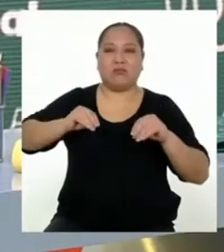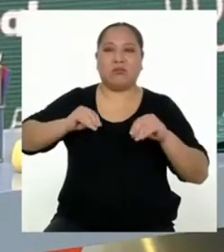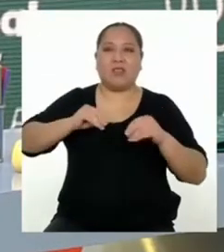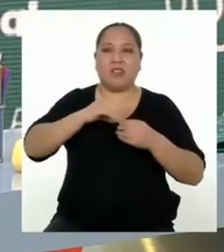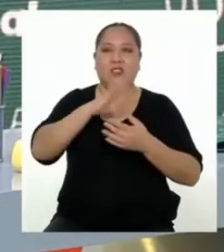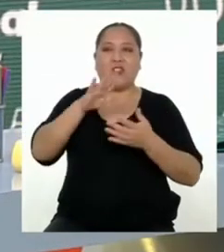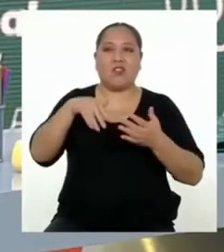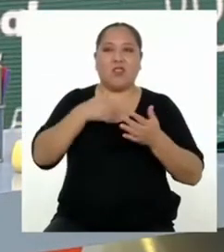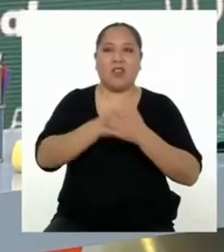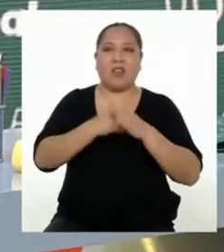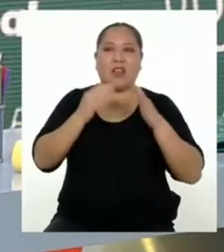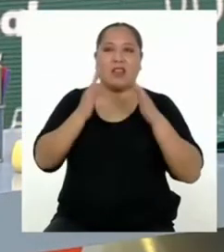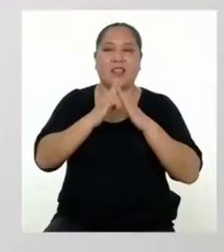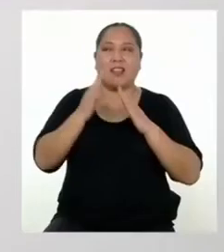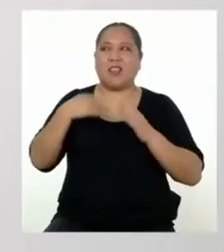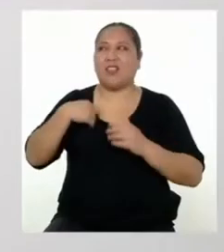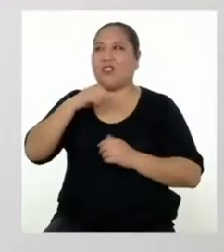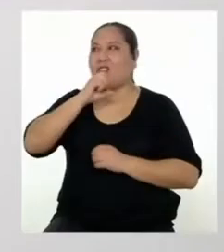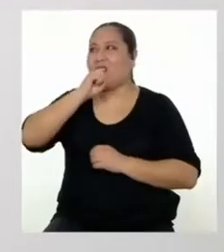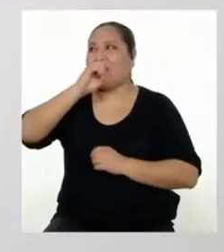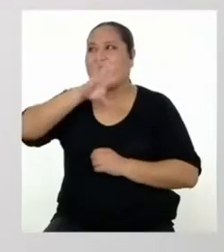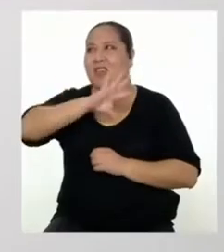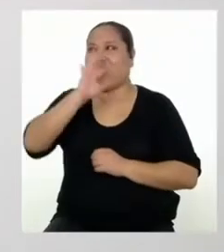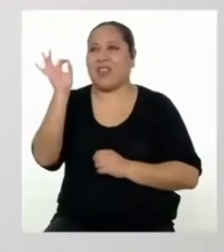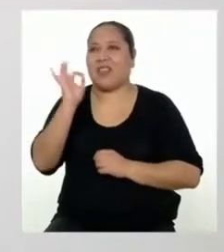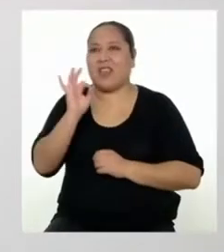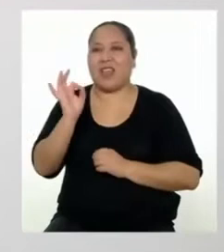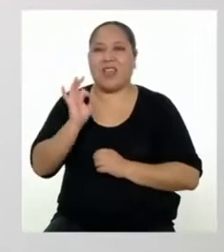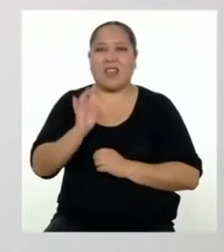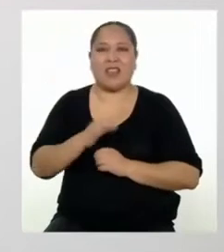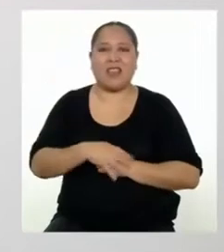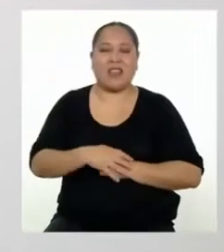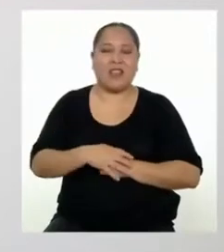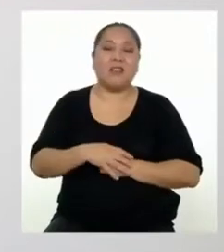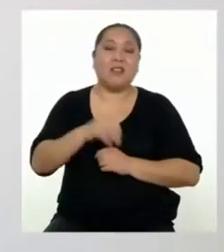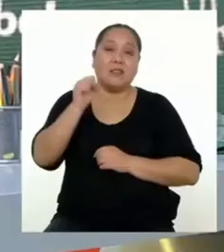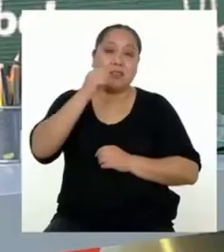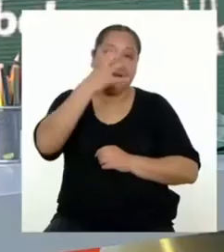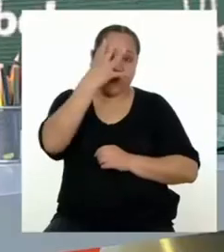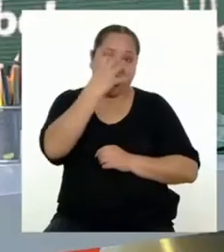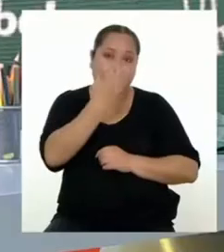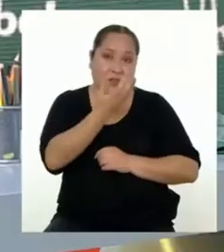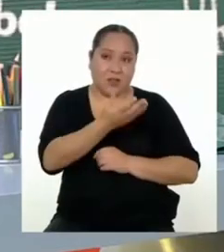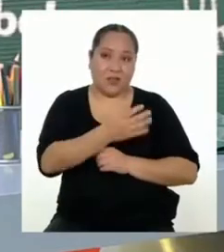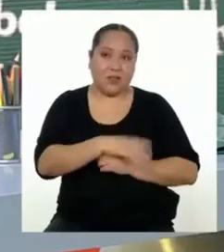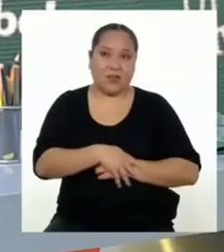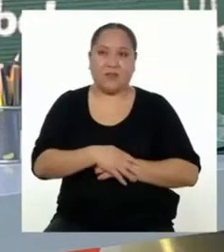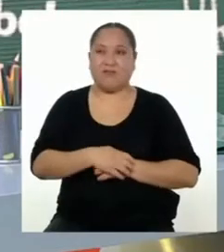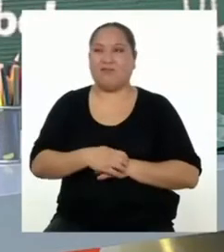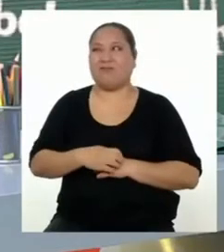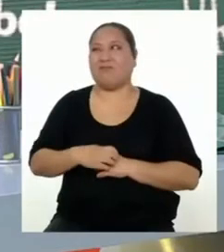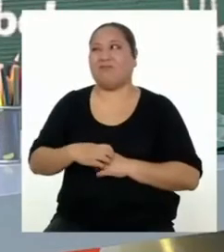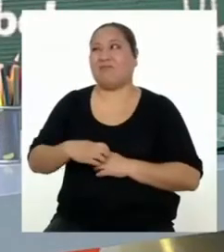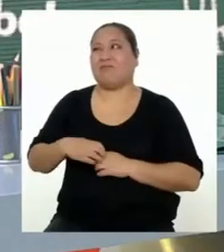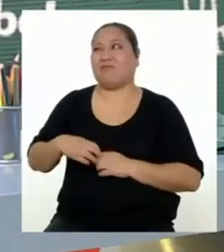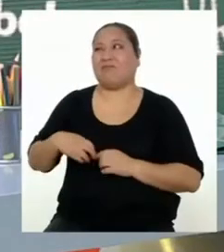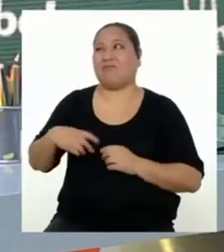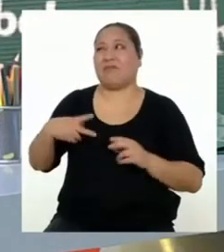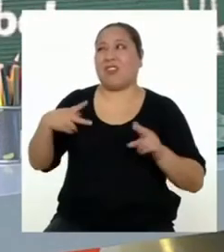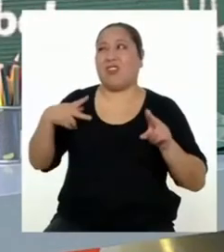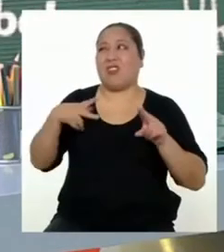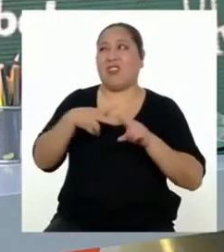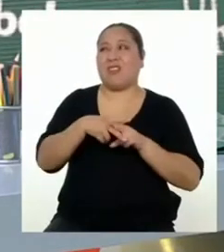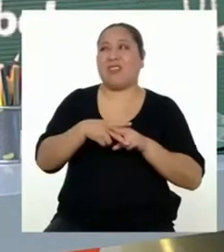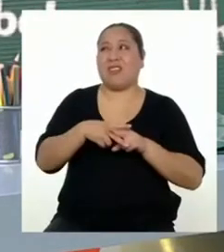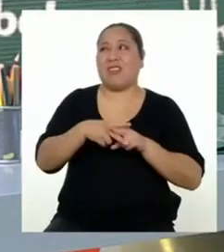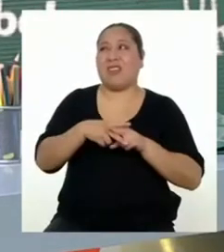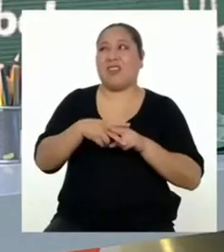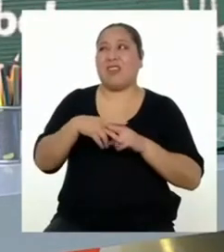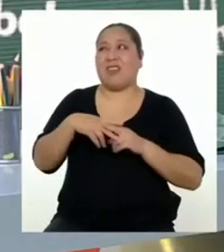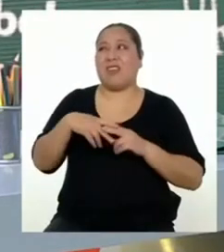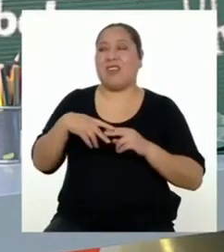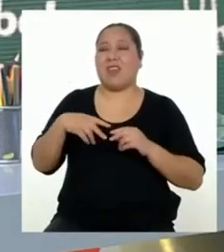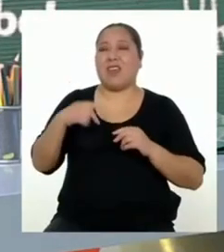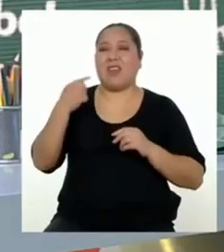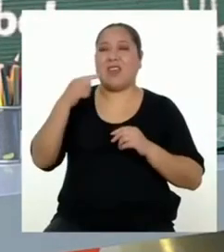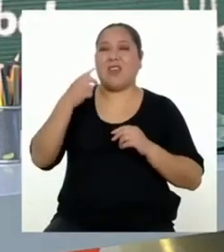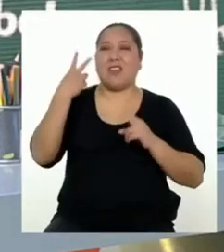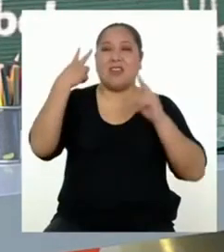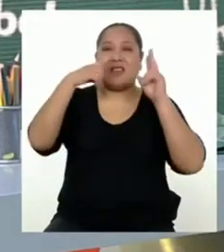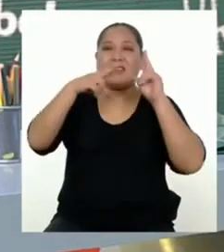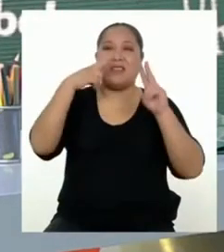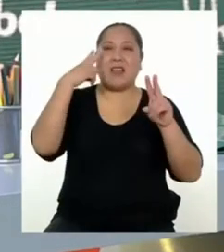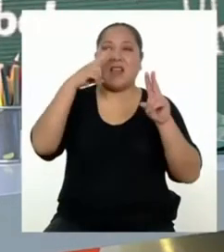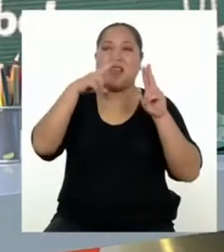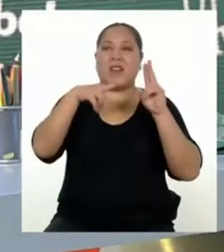casa, sin decirle a nadie. Y obviamente se enojaron. Es que le corté la telenovela a mis abuelitos